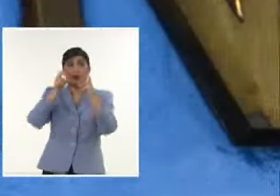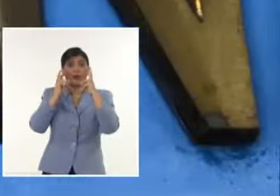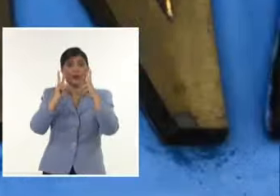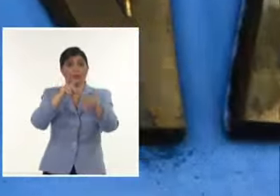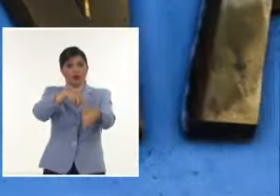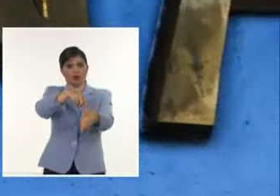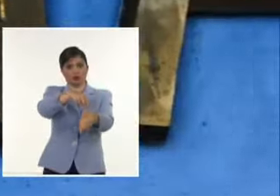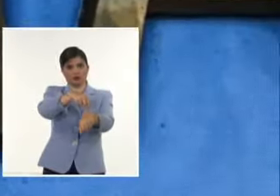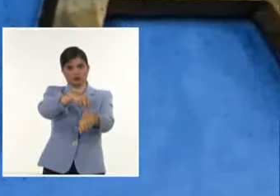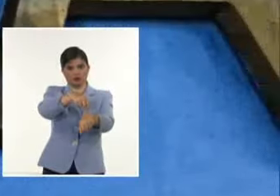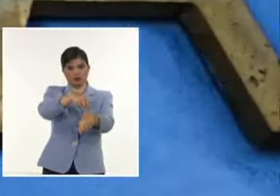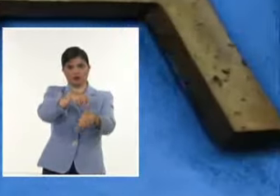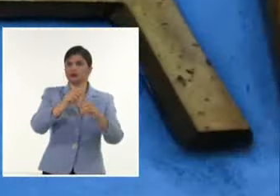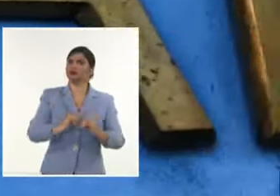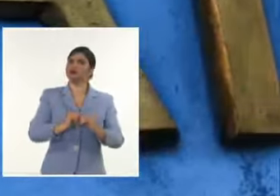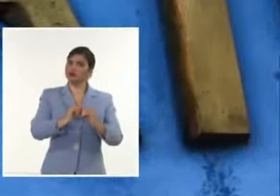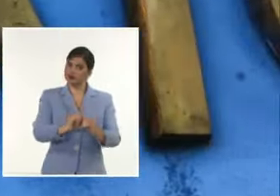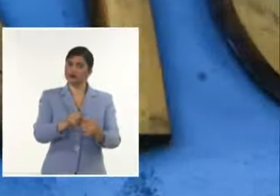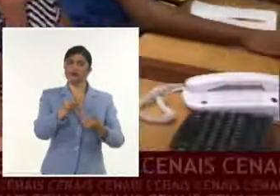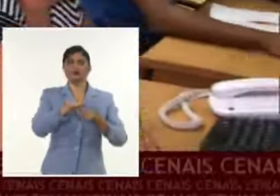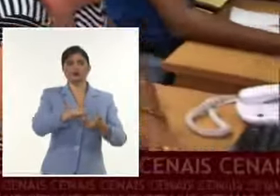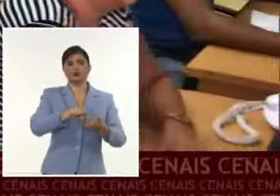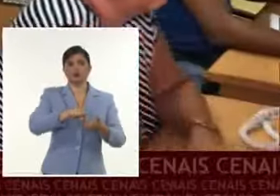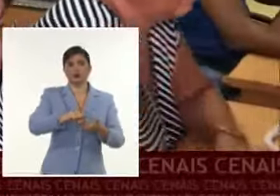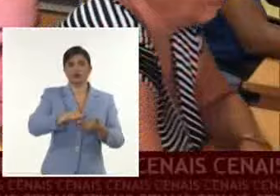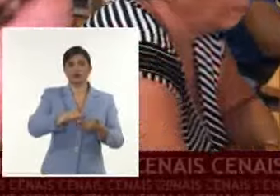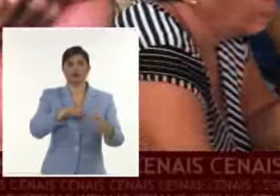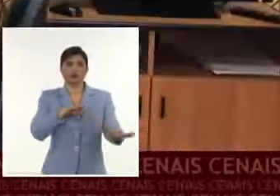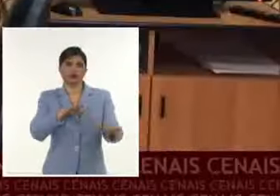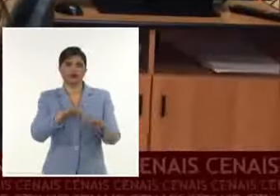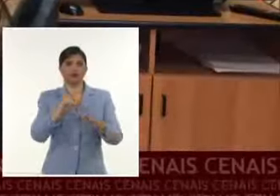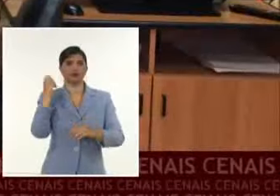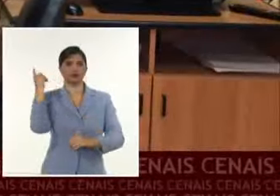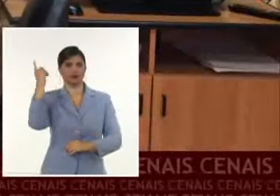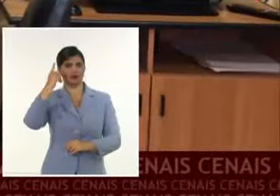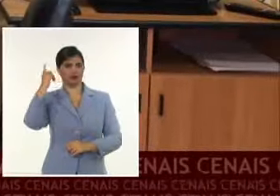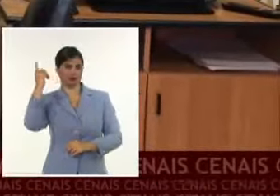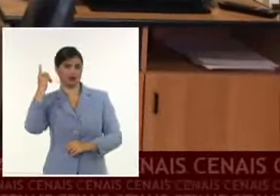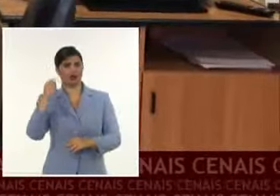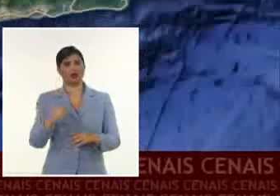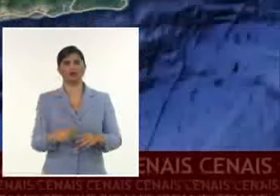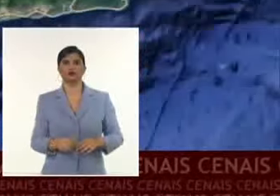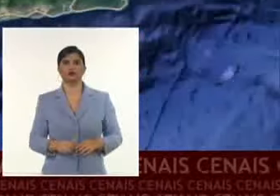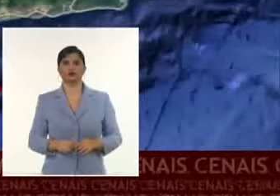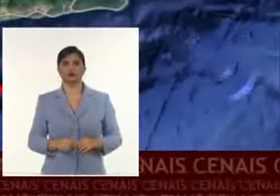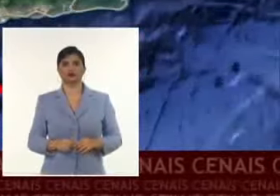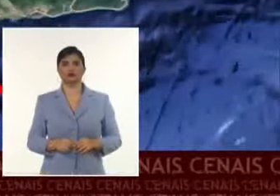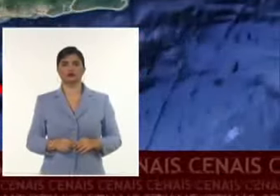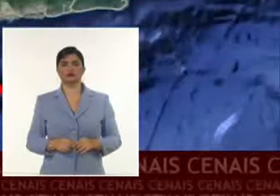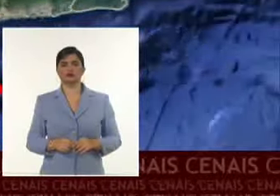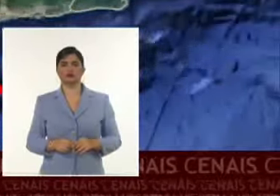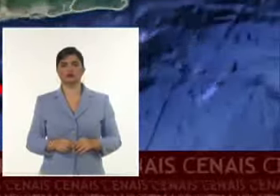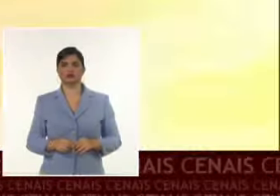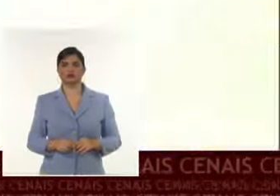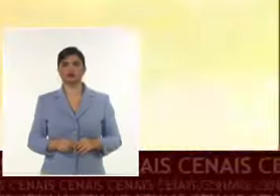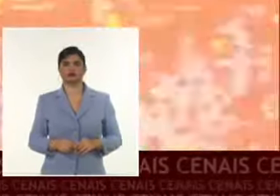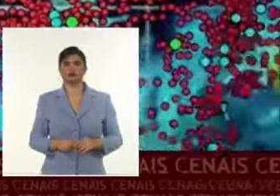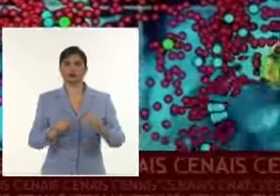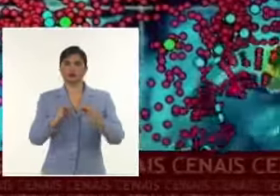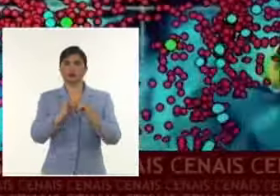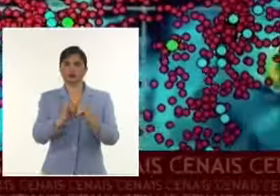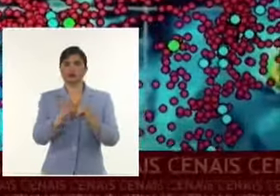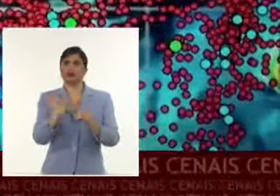a la estación central Del Servicio Sismológico Nacional Y se transmiten además Por vía internet A otros centros de